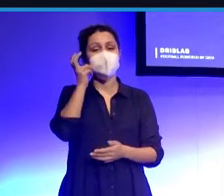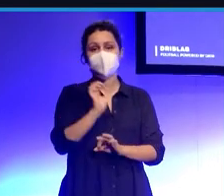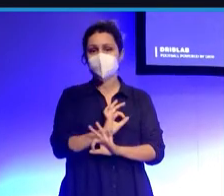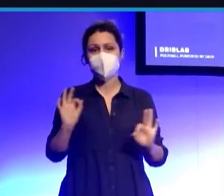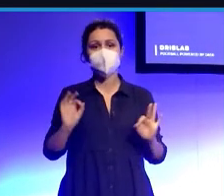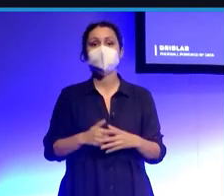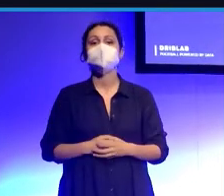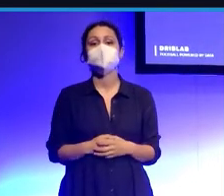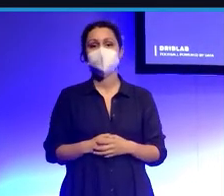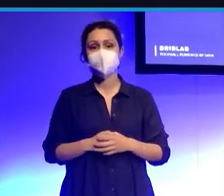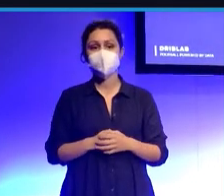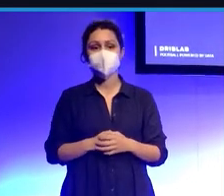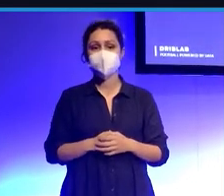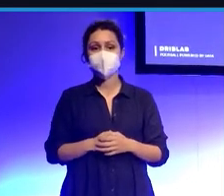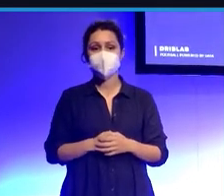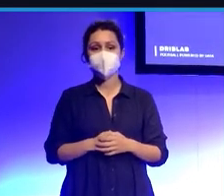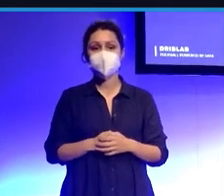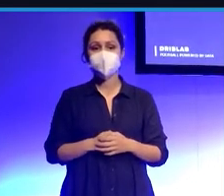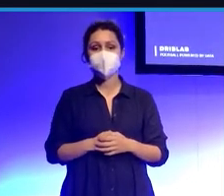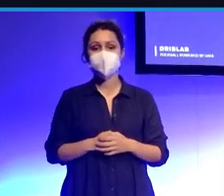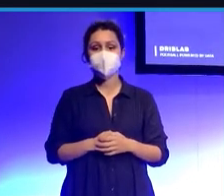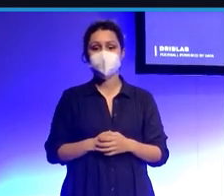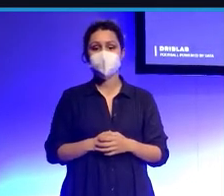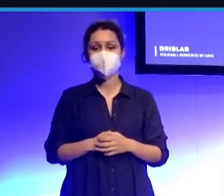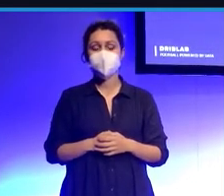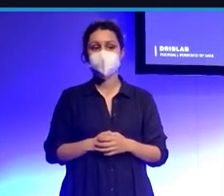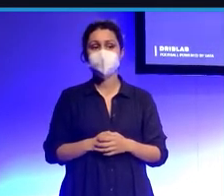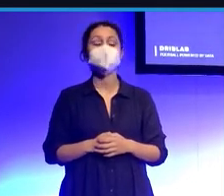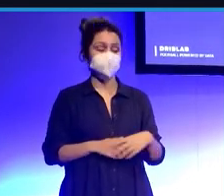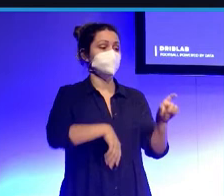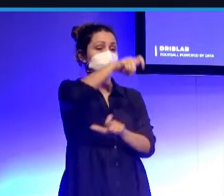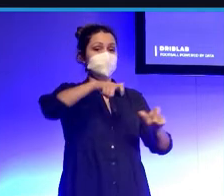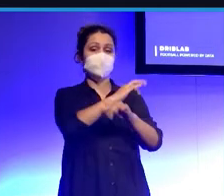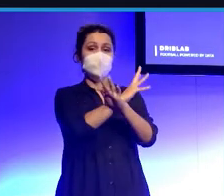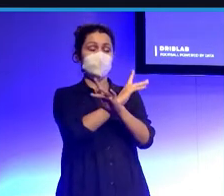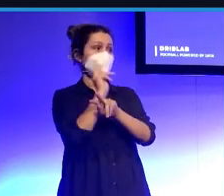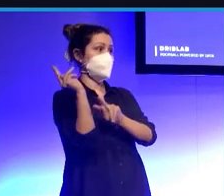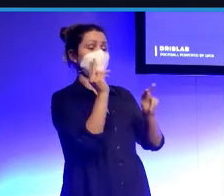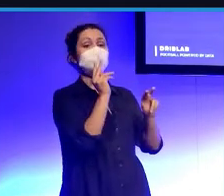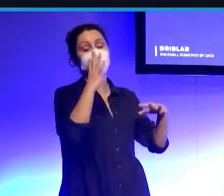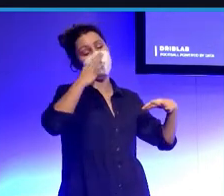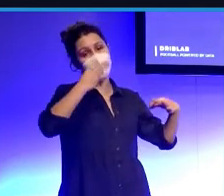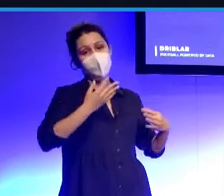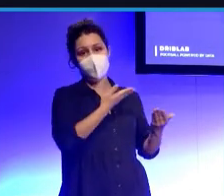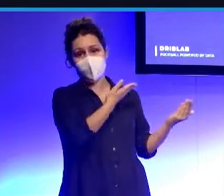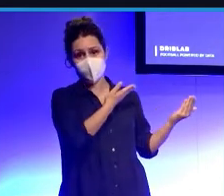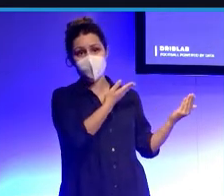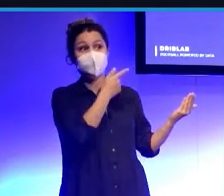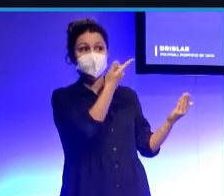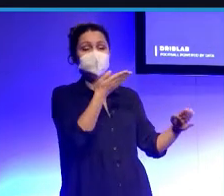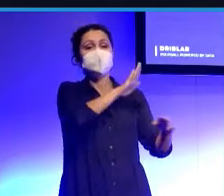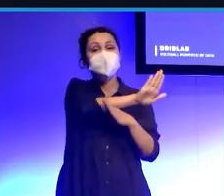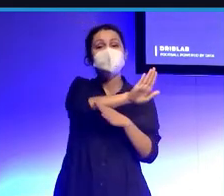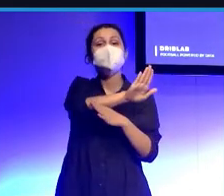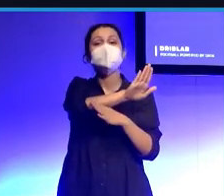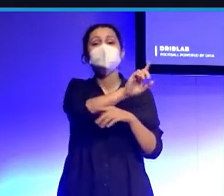modelos que lo que vienen a hacer es medir el rendimiento de los jugadores de forma objetiva, ¿no? Esto lo presentamos, pues,